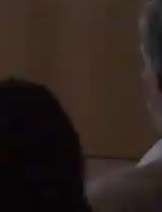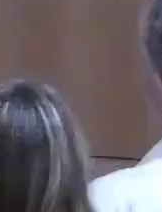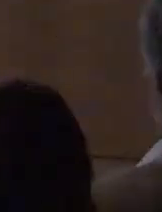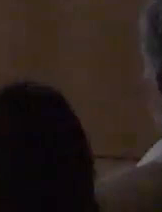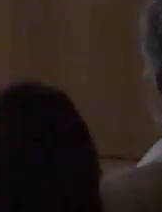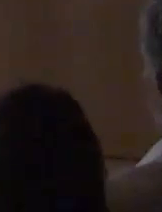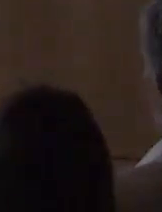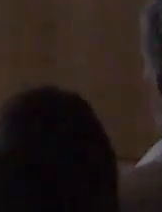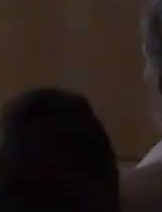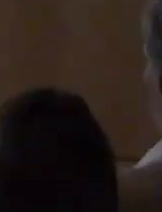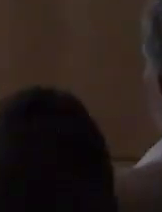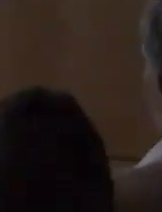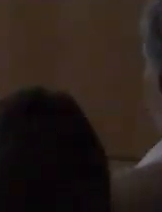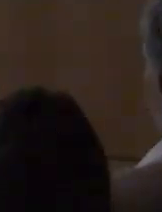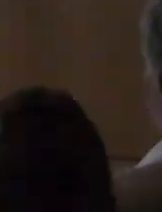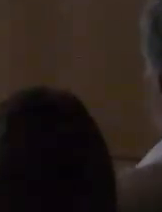sol,